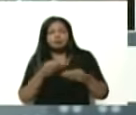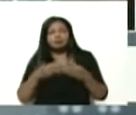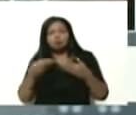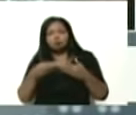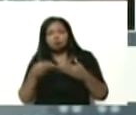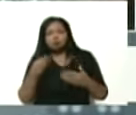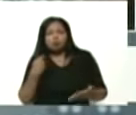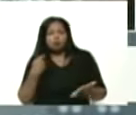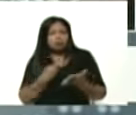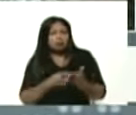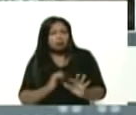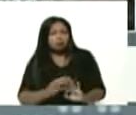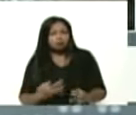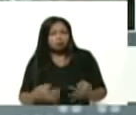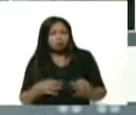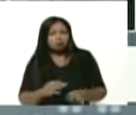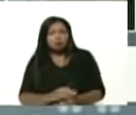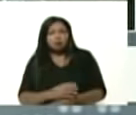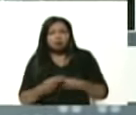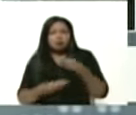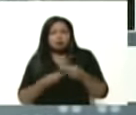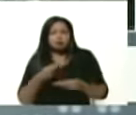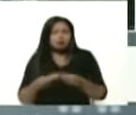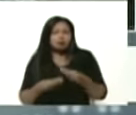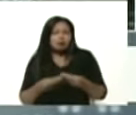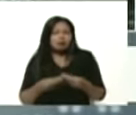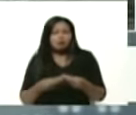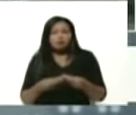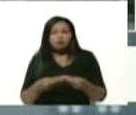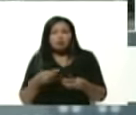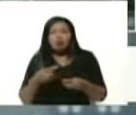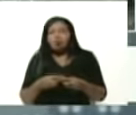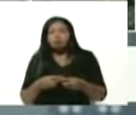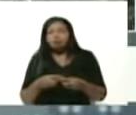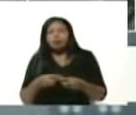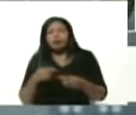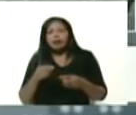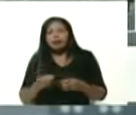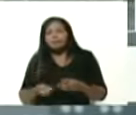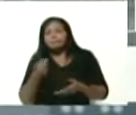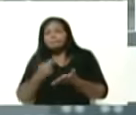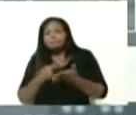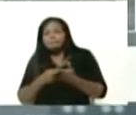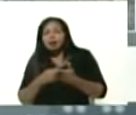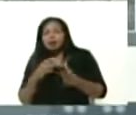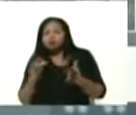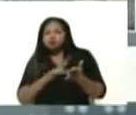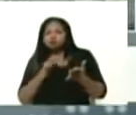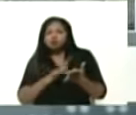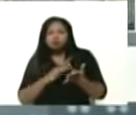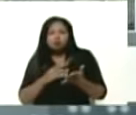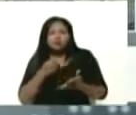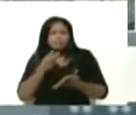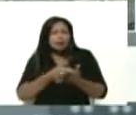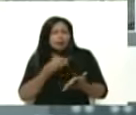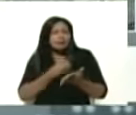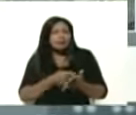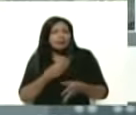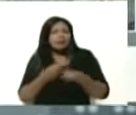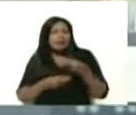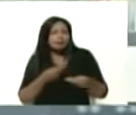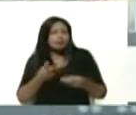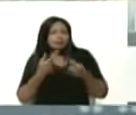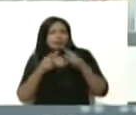pague que la están haciendo en Bitcoin pague que la están haciendo en Ethereum pague que la están